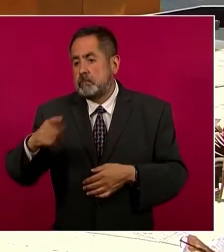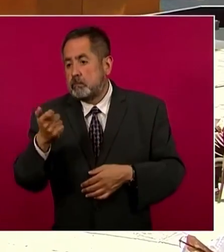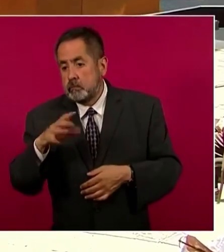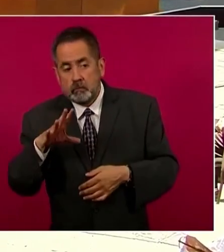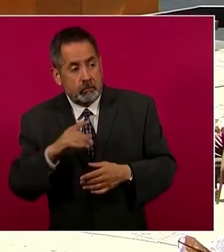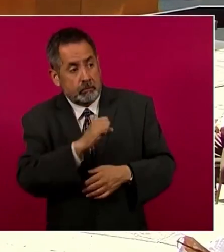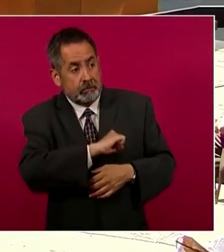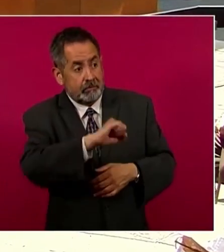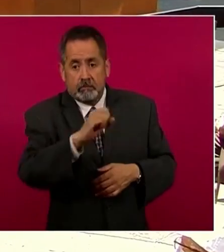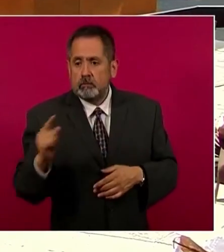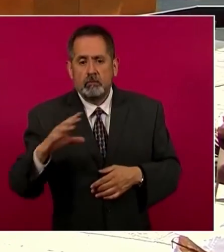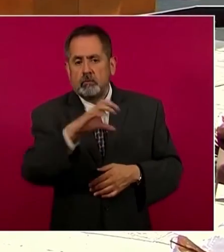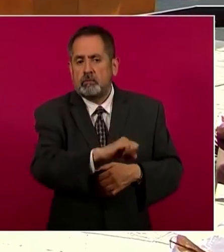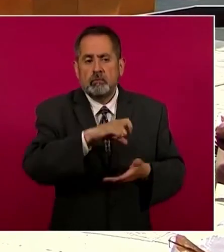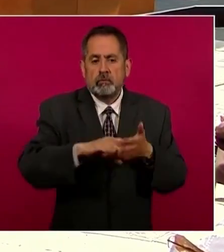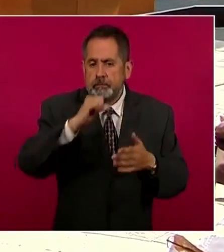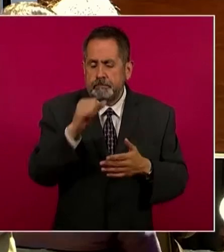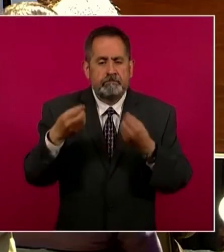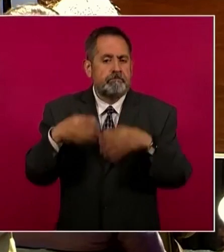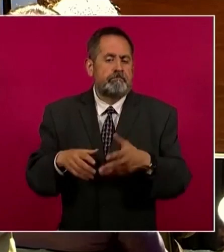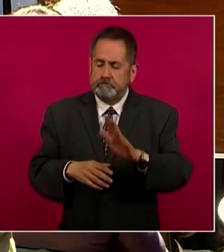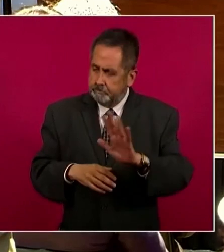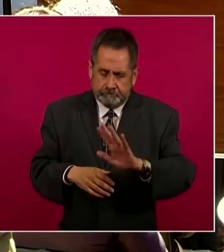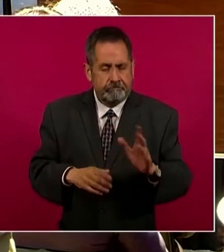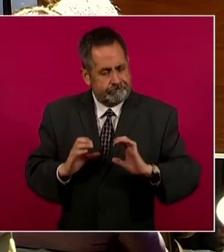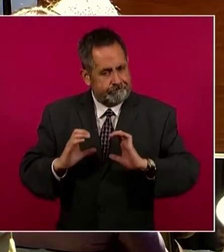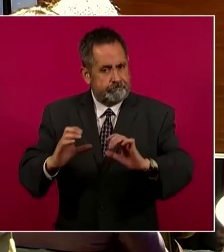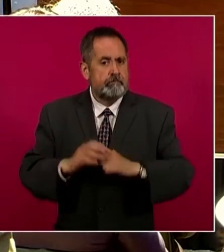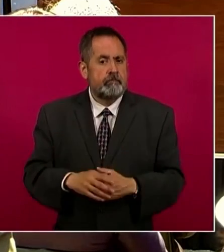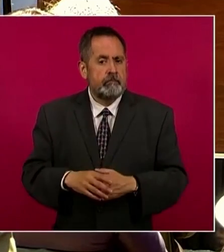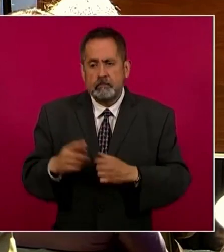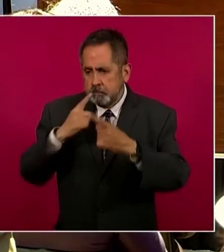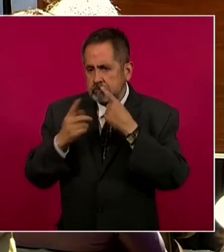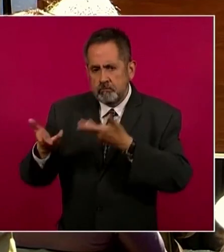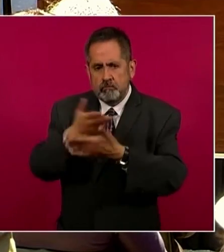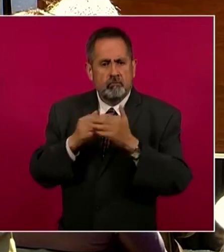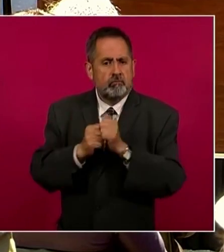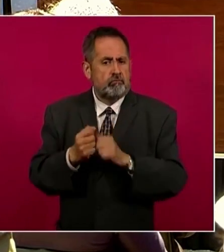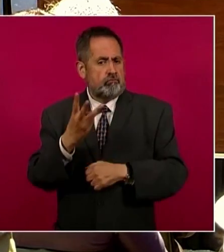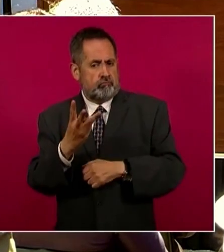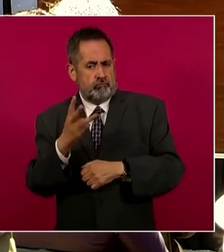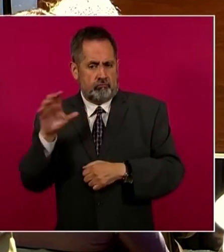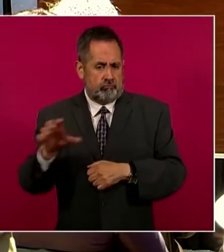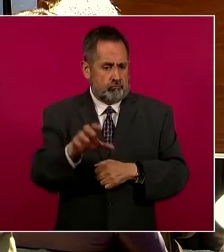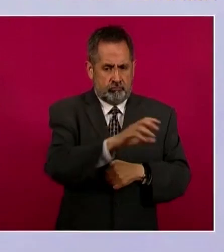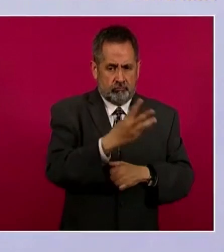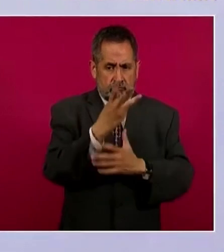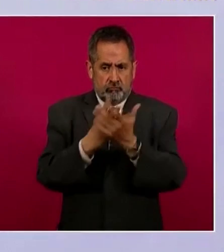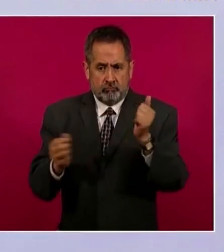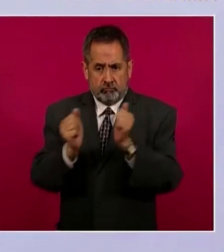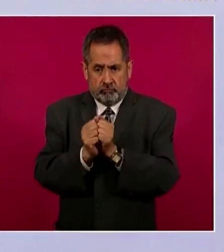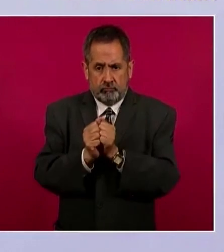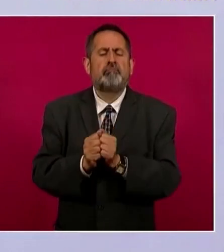salario de los trabajadores. Estamos convencidos que con el diálogo entre los tres sectores podremos lograr